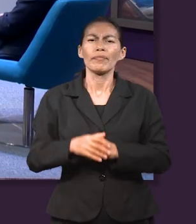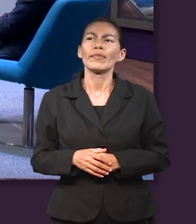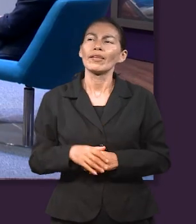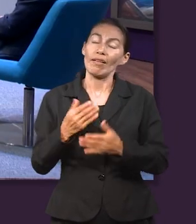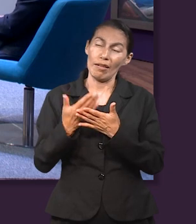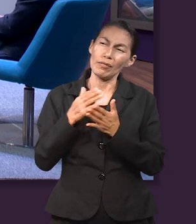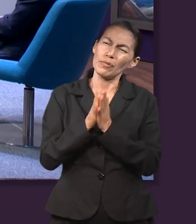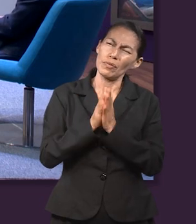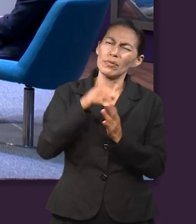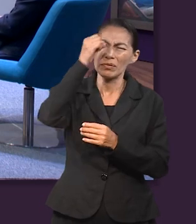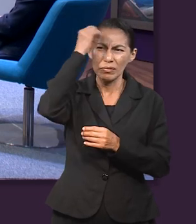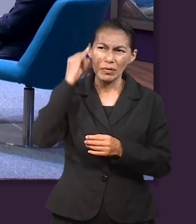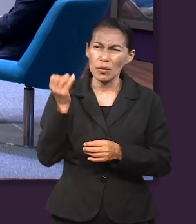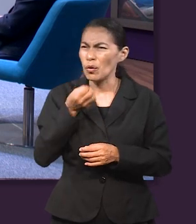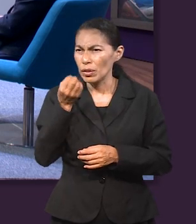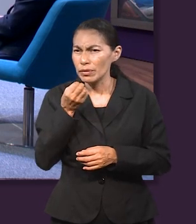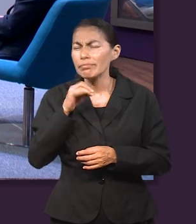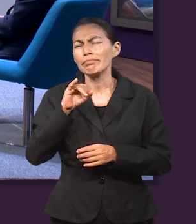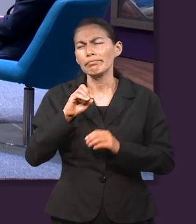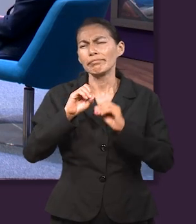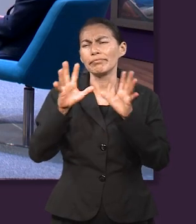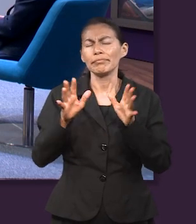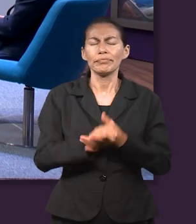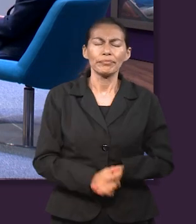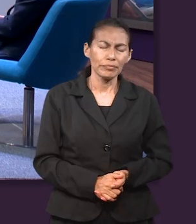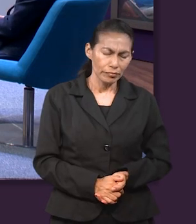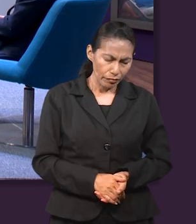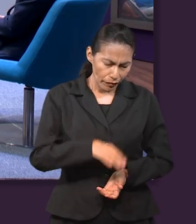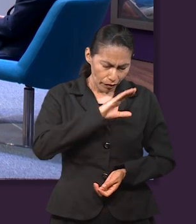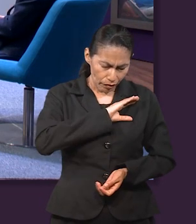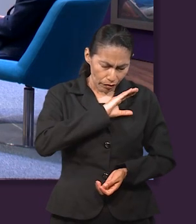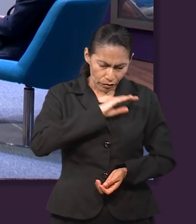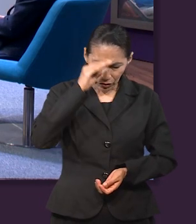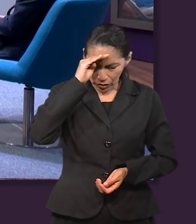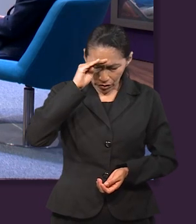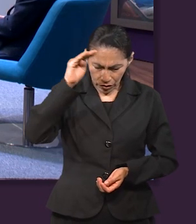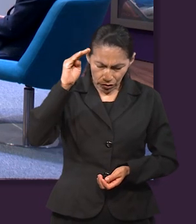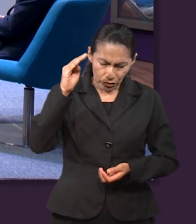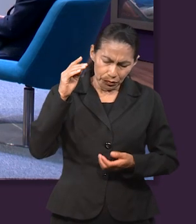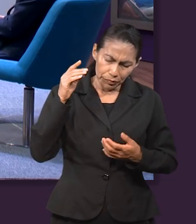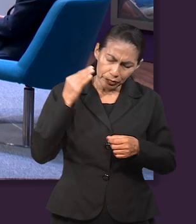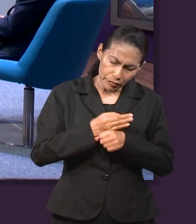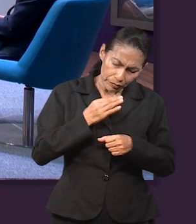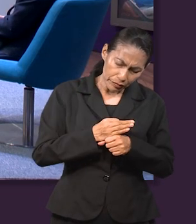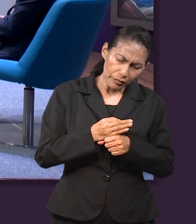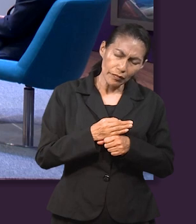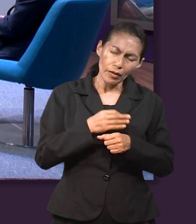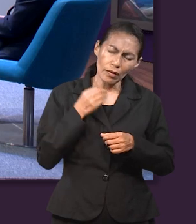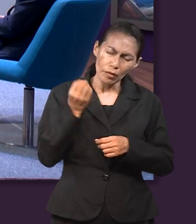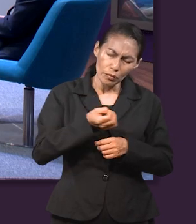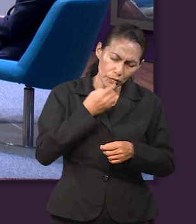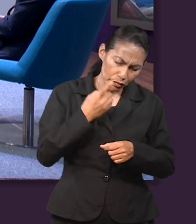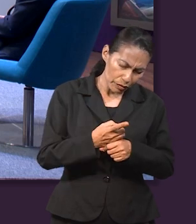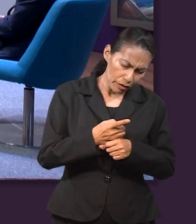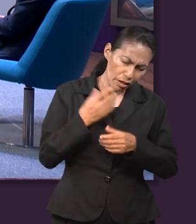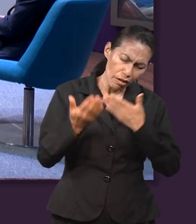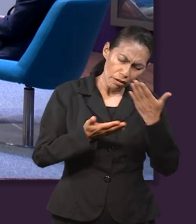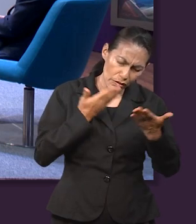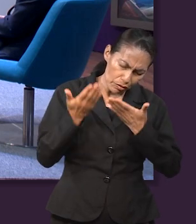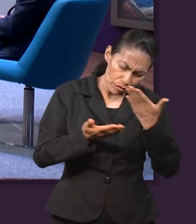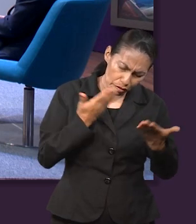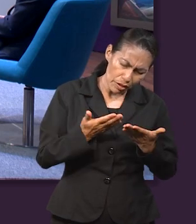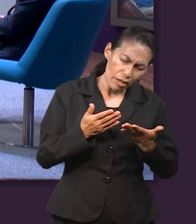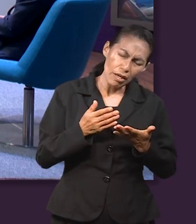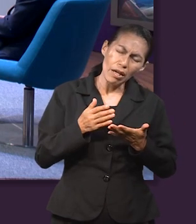diriges en oración? Claro que sigamos a orar. Querido Señor, te damos las gracias por la oportunidad que nos das de poder repasar nuestro